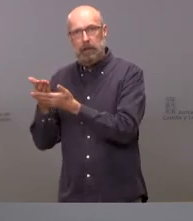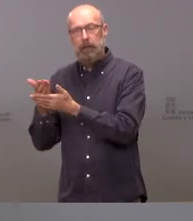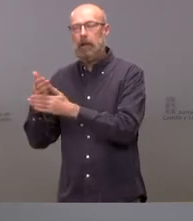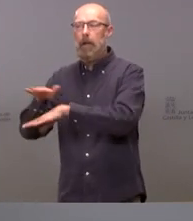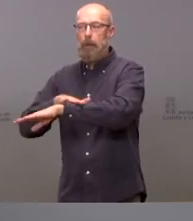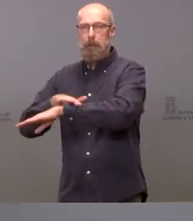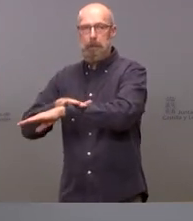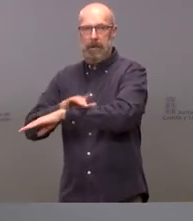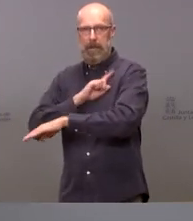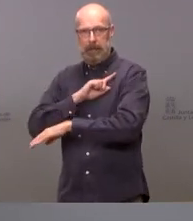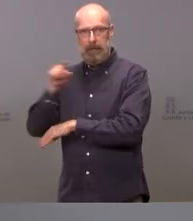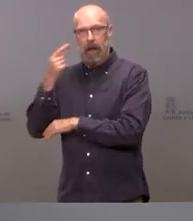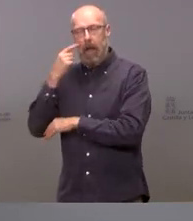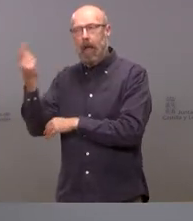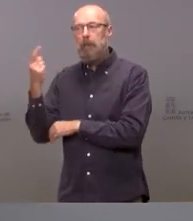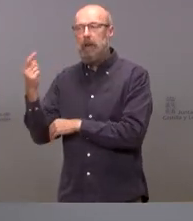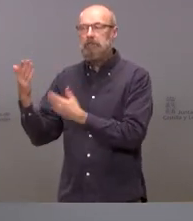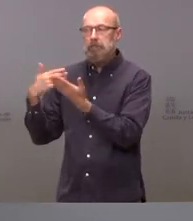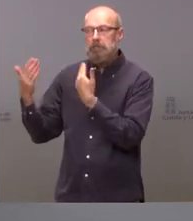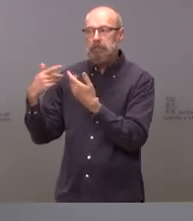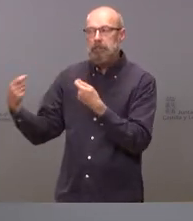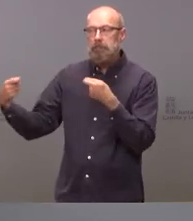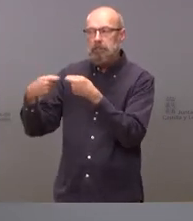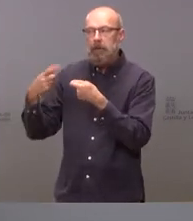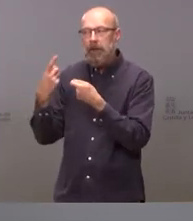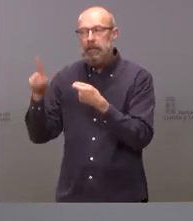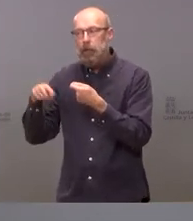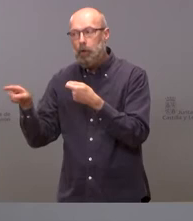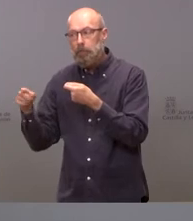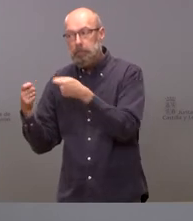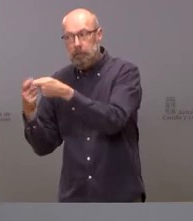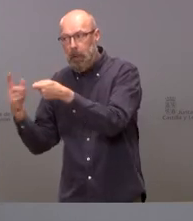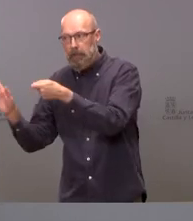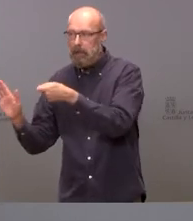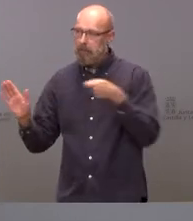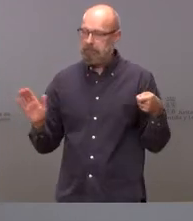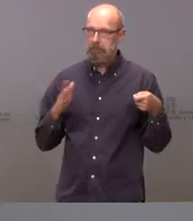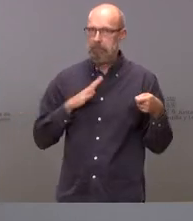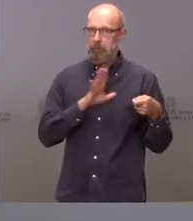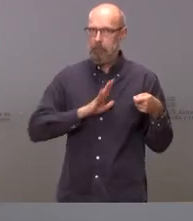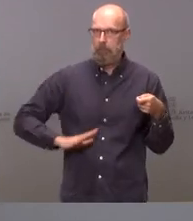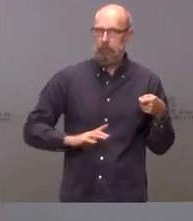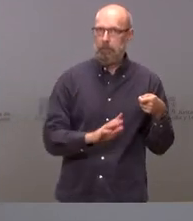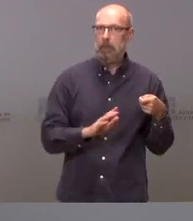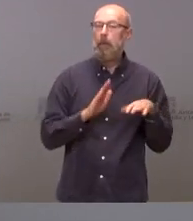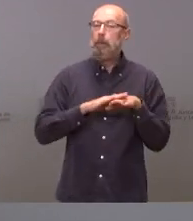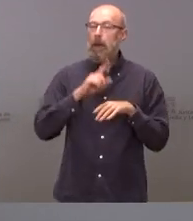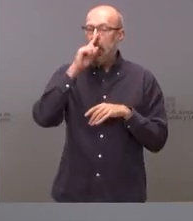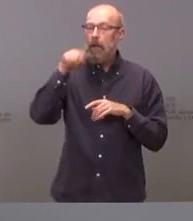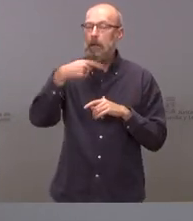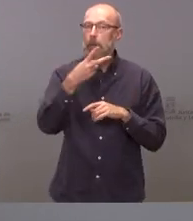en qué medida esta aportación puede ser necesaria y para el año 22 la idea es tener incluso una cantidad aún mayor